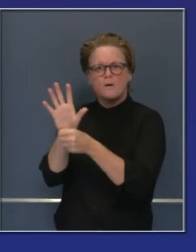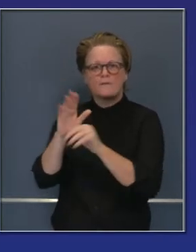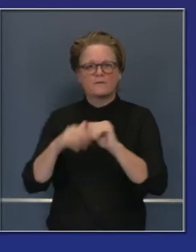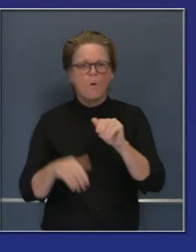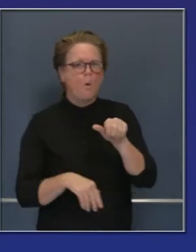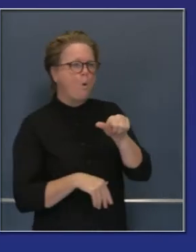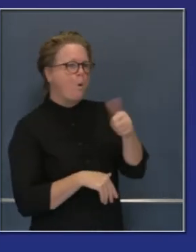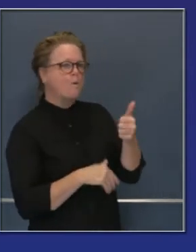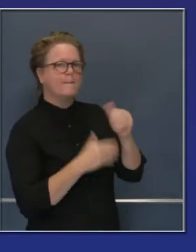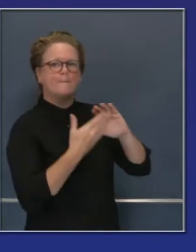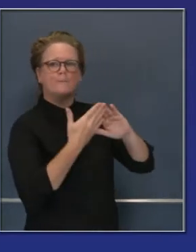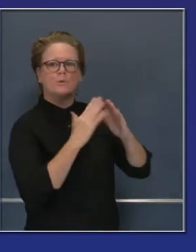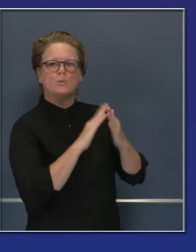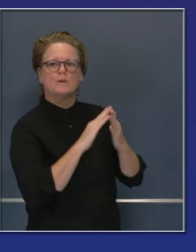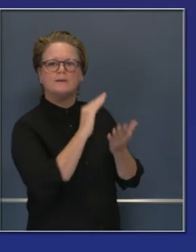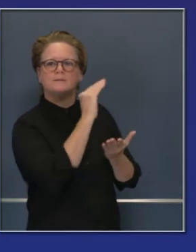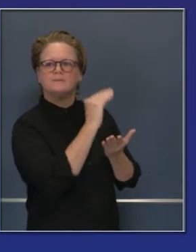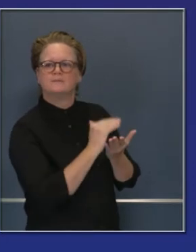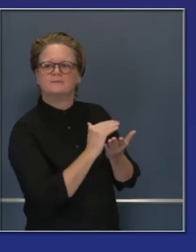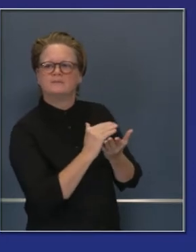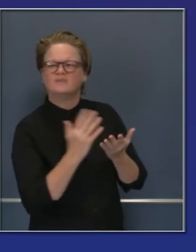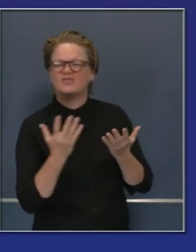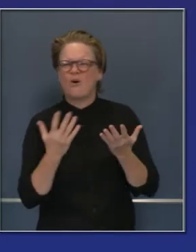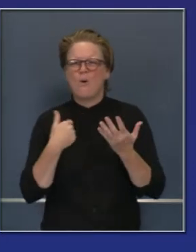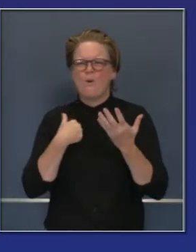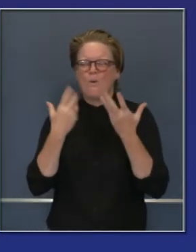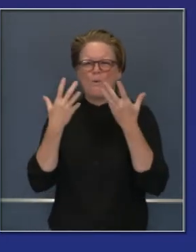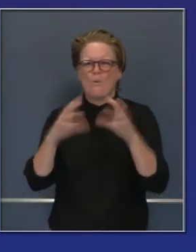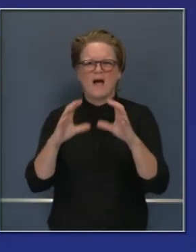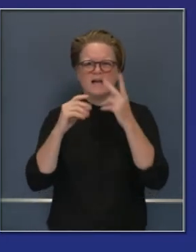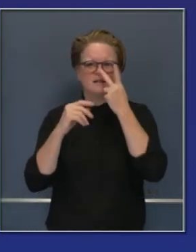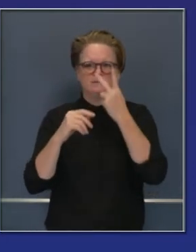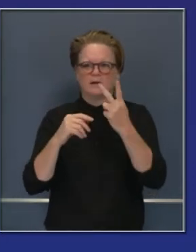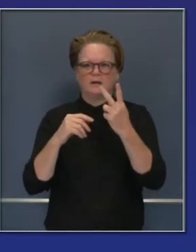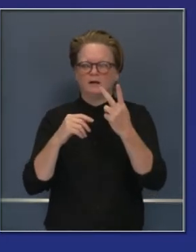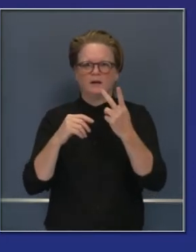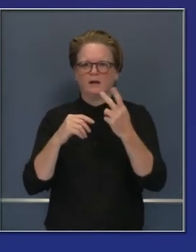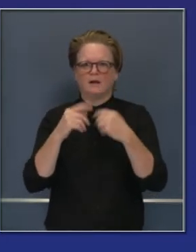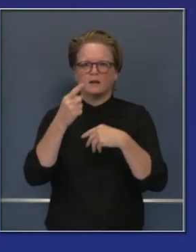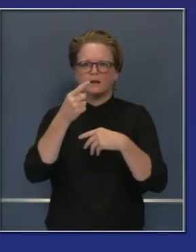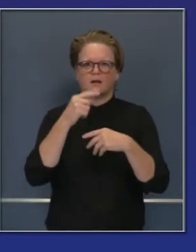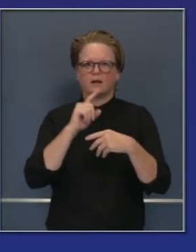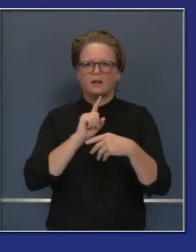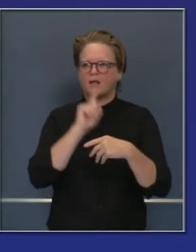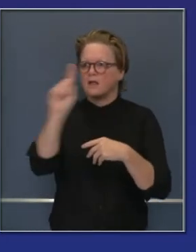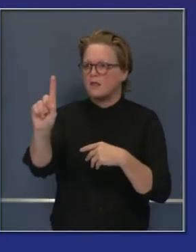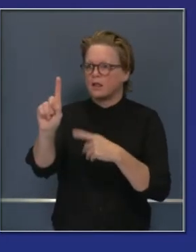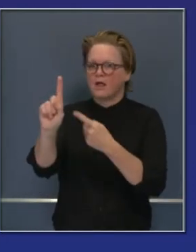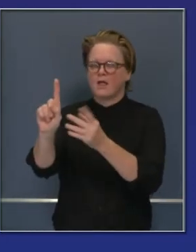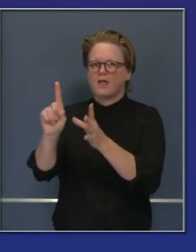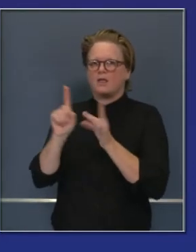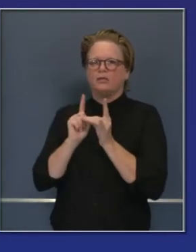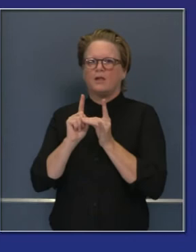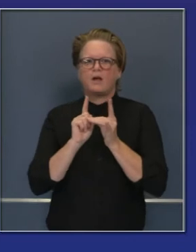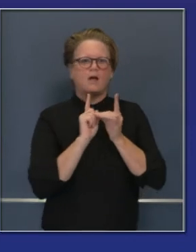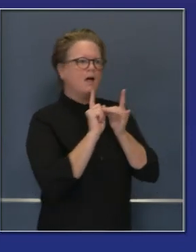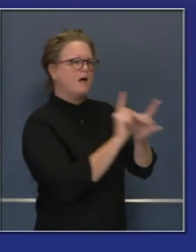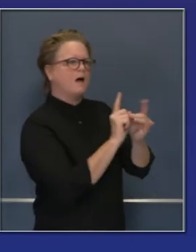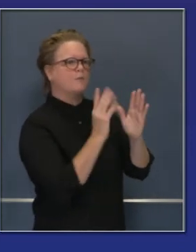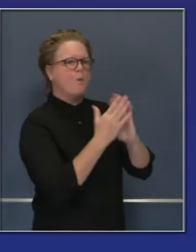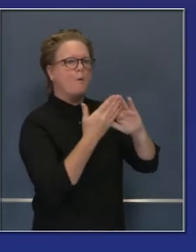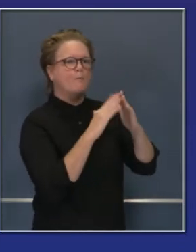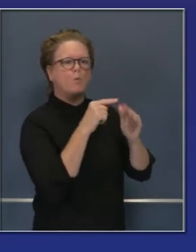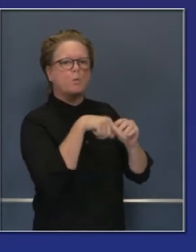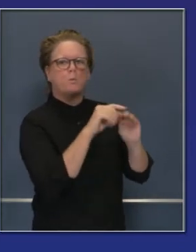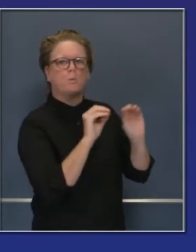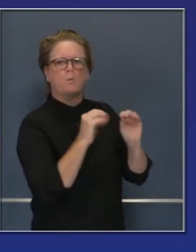da cierta confianza que esos movimientos no van a crear un riesgo aumentado para usted, aquellos que visita y